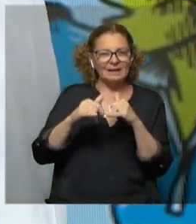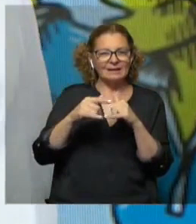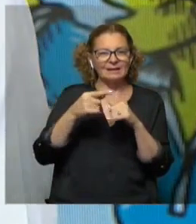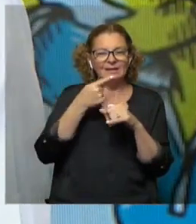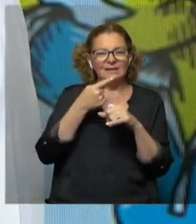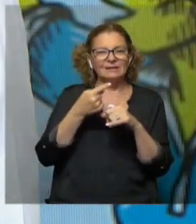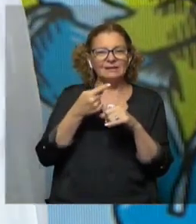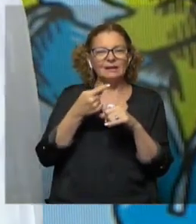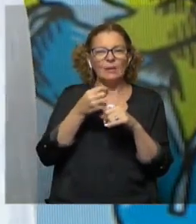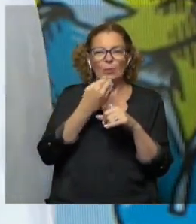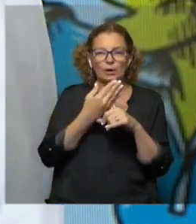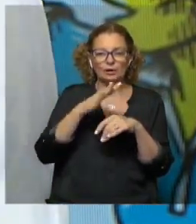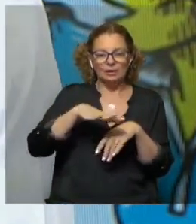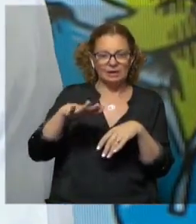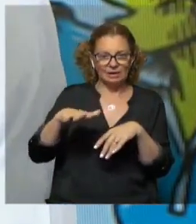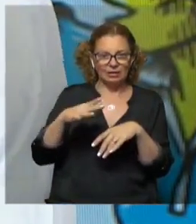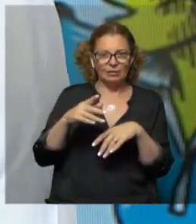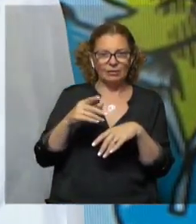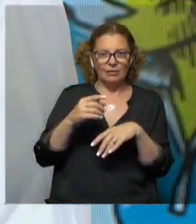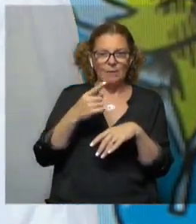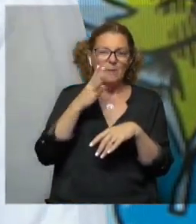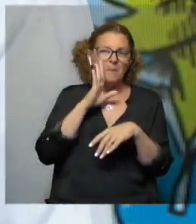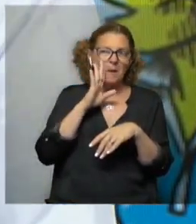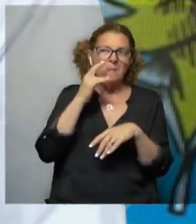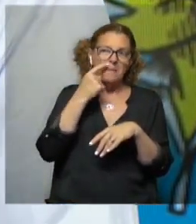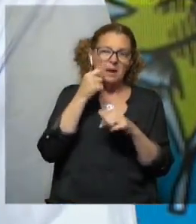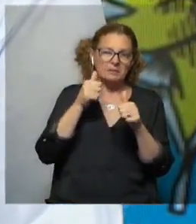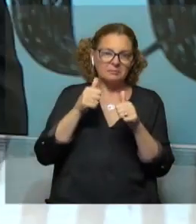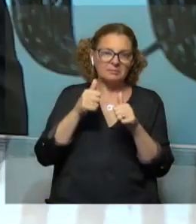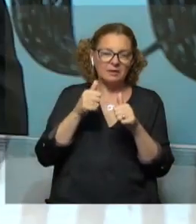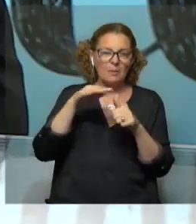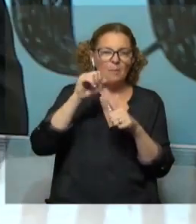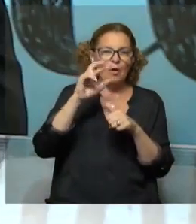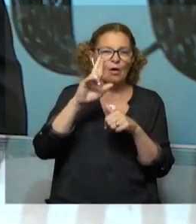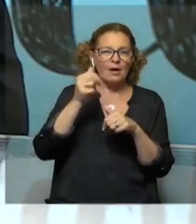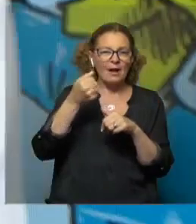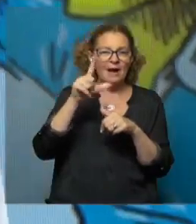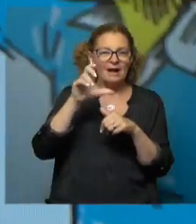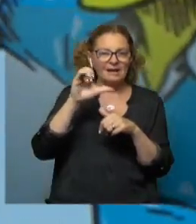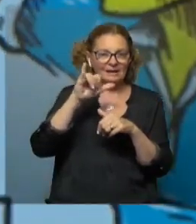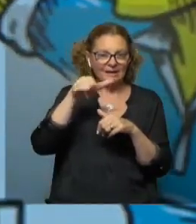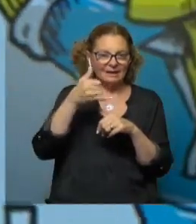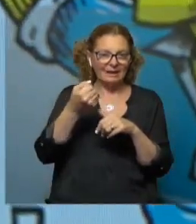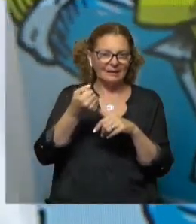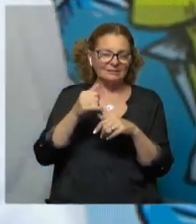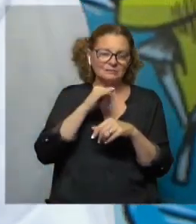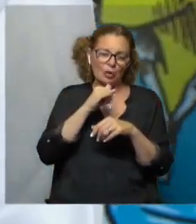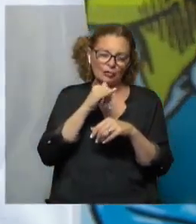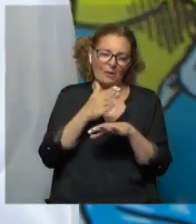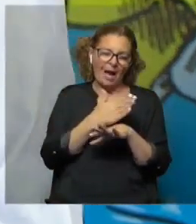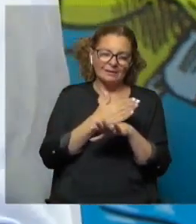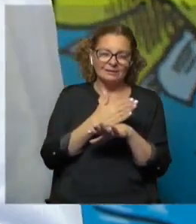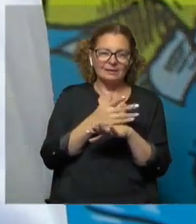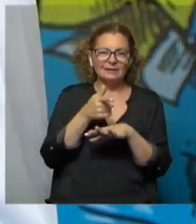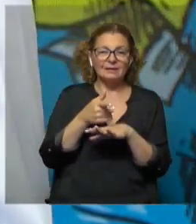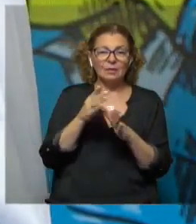de ser buenos niños y de ser a los padres. Con moraleja. Con la moraleja, la tortuga y la liebre y ese tipo de cosas. Este